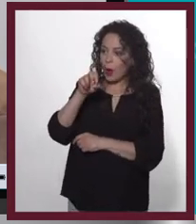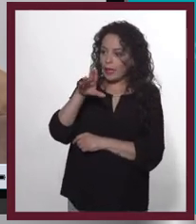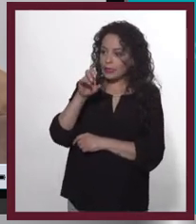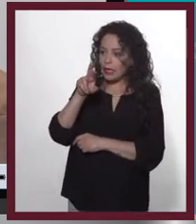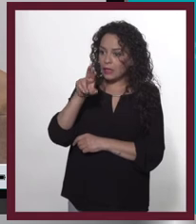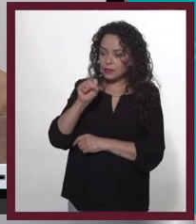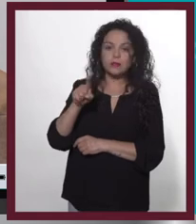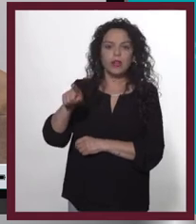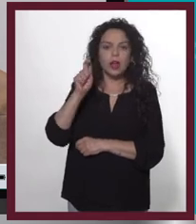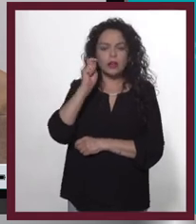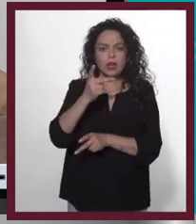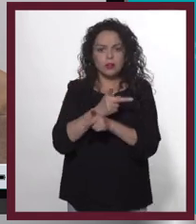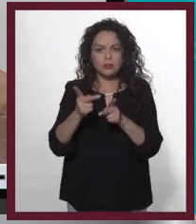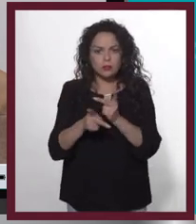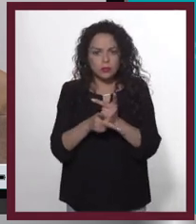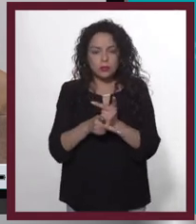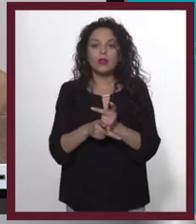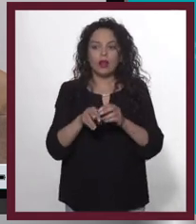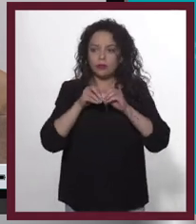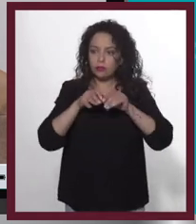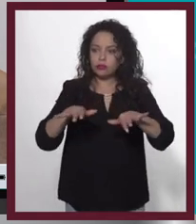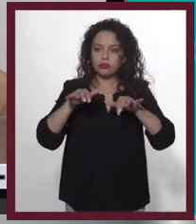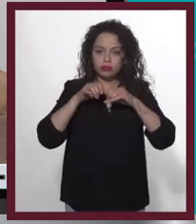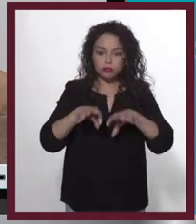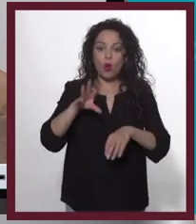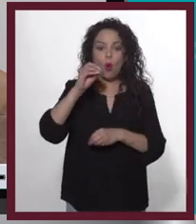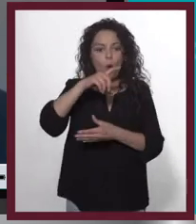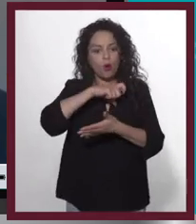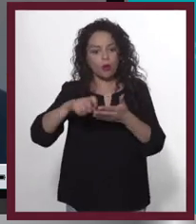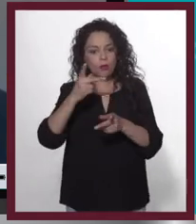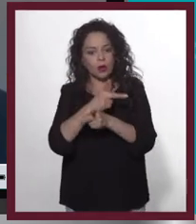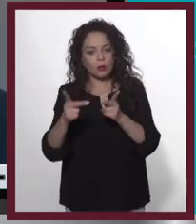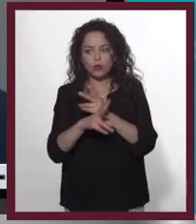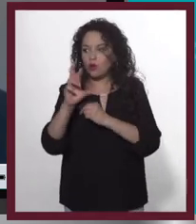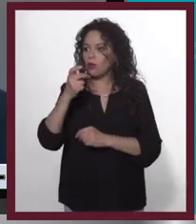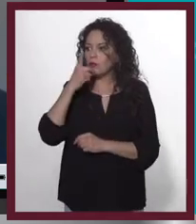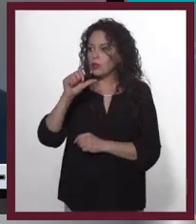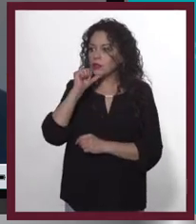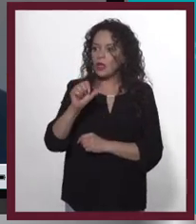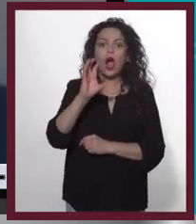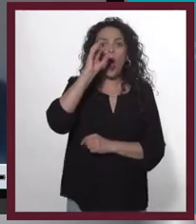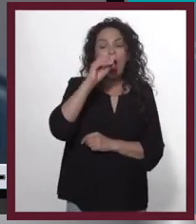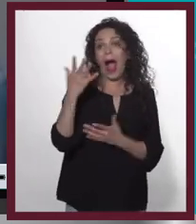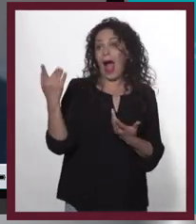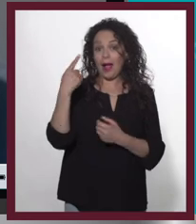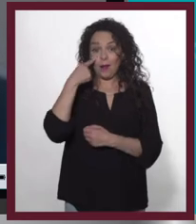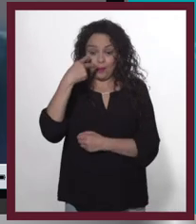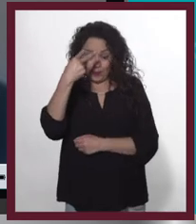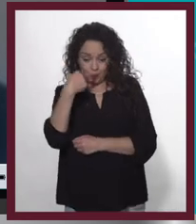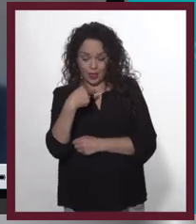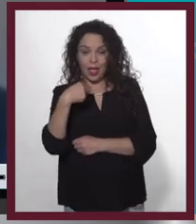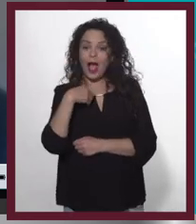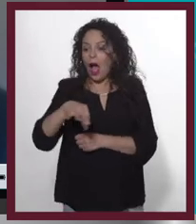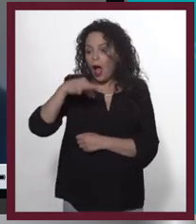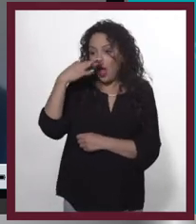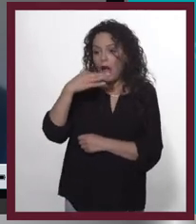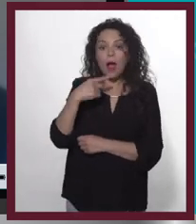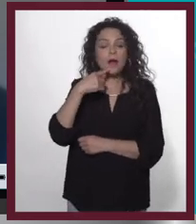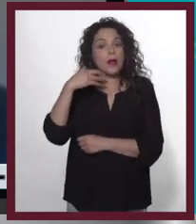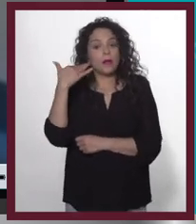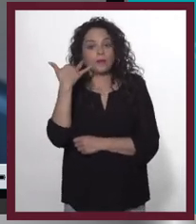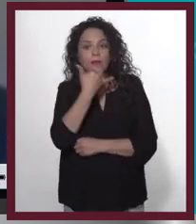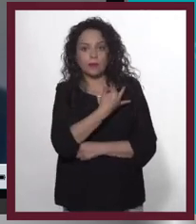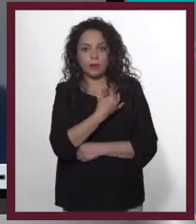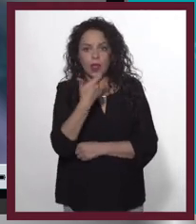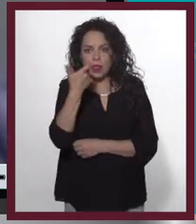pasan haciendo publicidad de producto, están consumiendo el producto sin decir nada o dicen ¡ay, qué rico! Que no sé qué y se están hinchando de